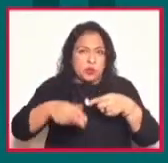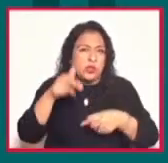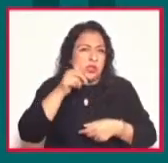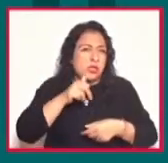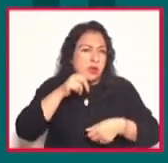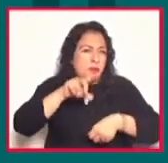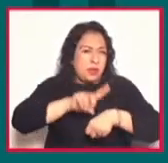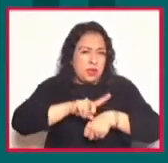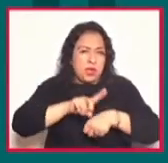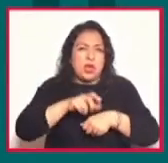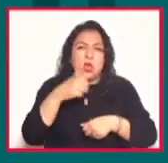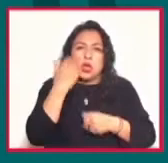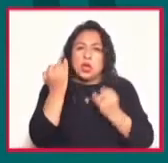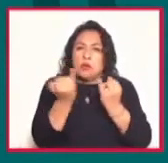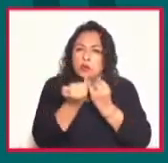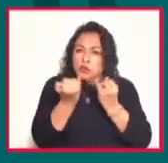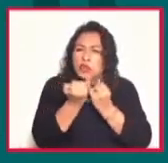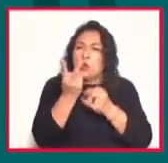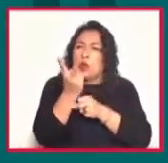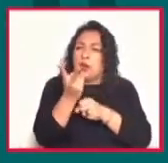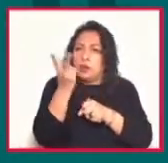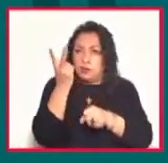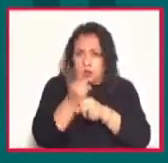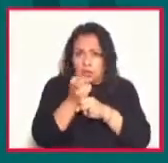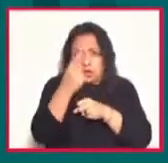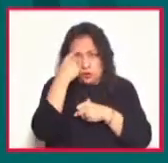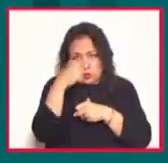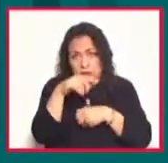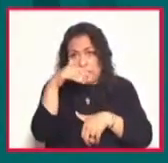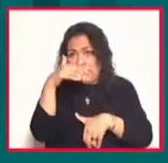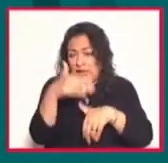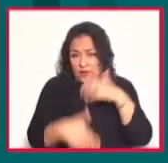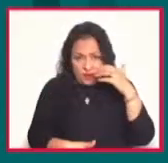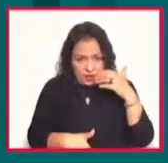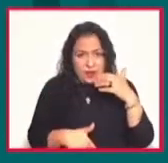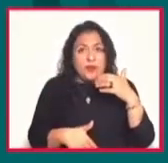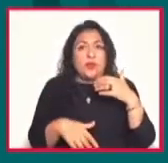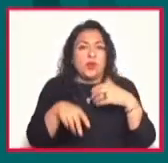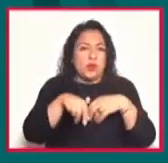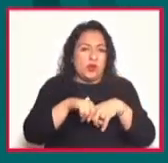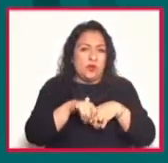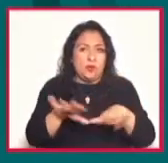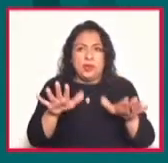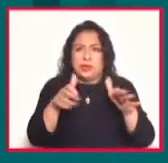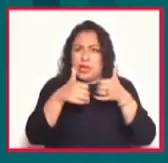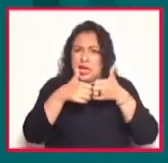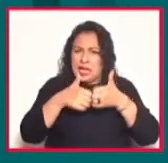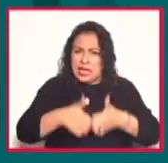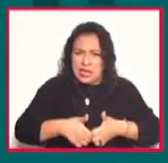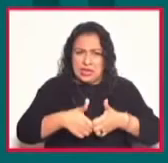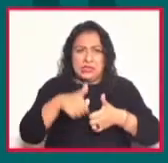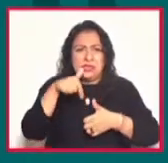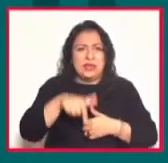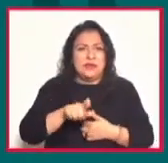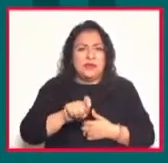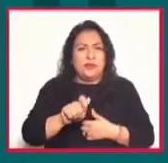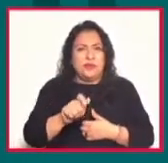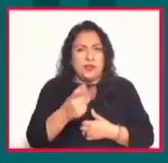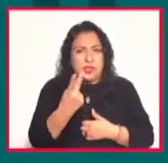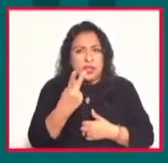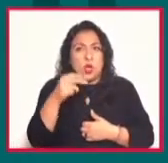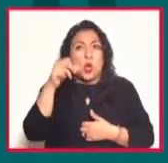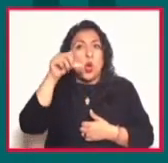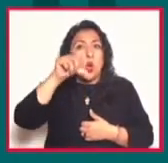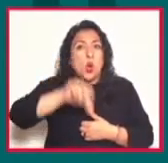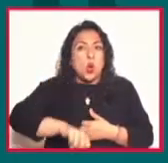queremos hacerles también una atenta invitación para que terminando este espacio informativo se quede en la señal de Canal 22 porque hoy